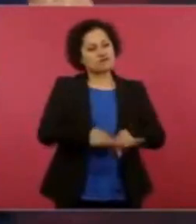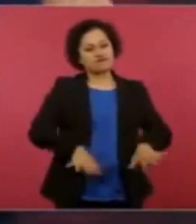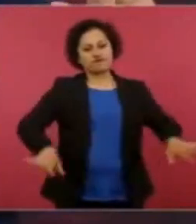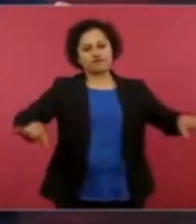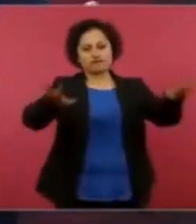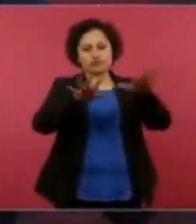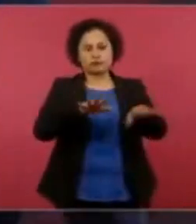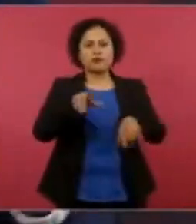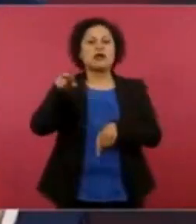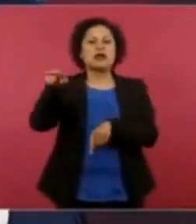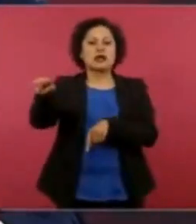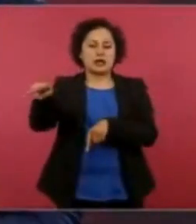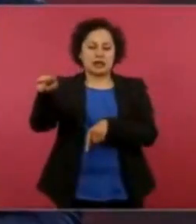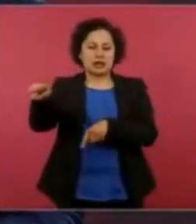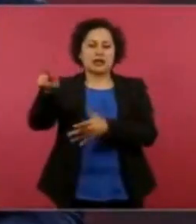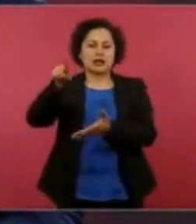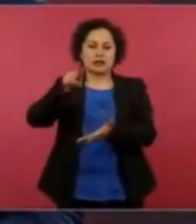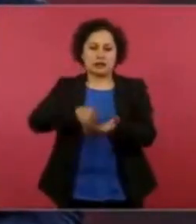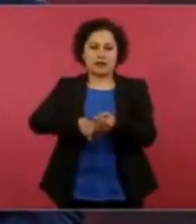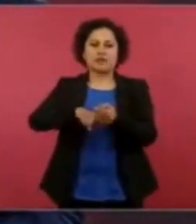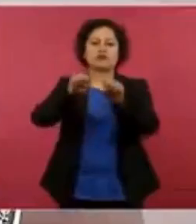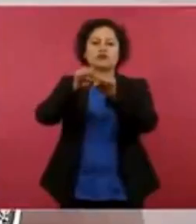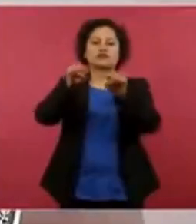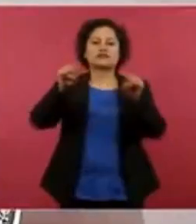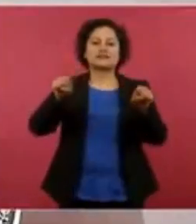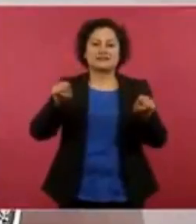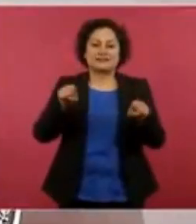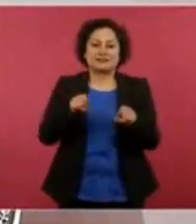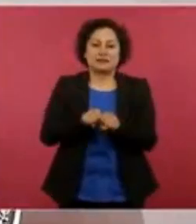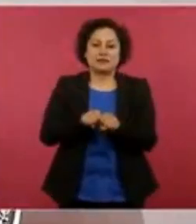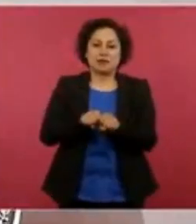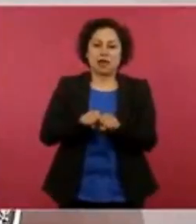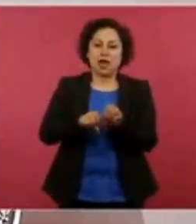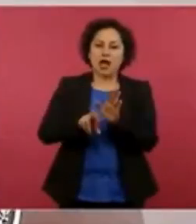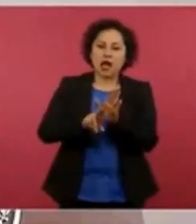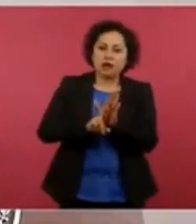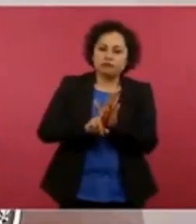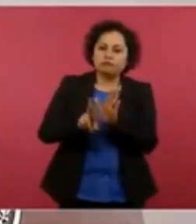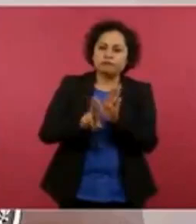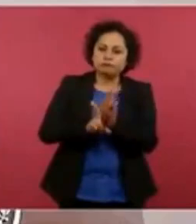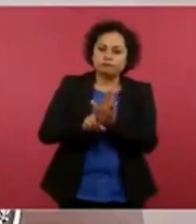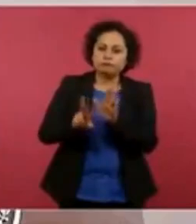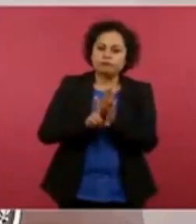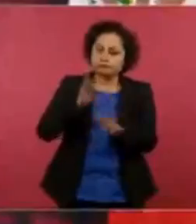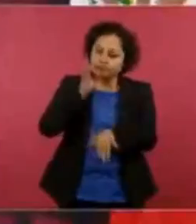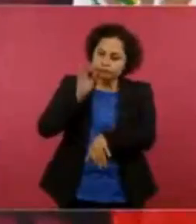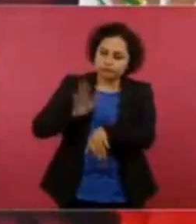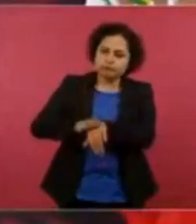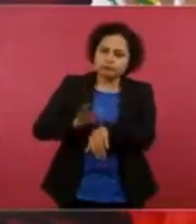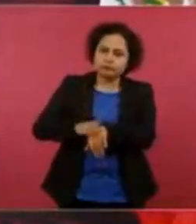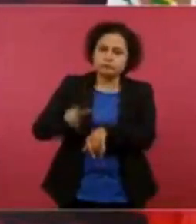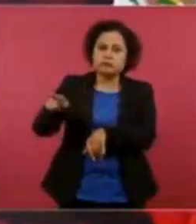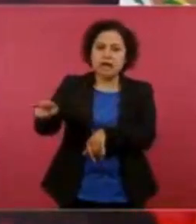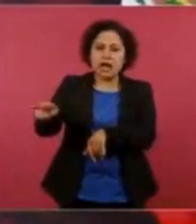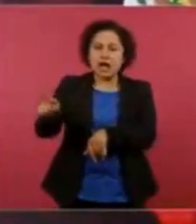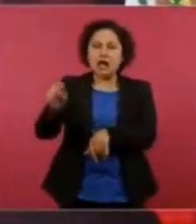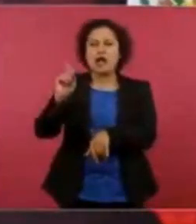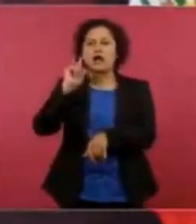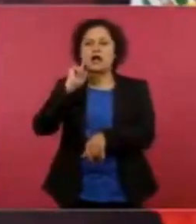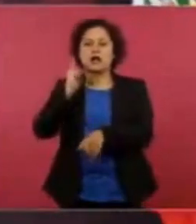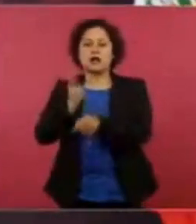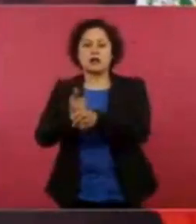sistemas de alarma y se estableció la alarma